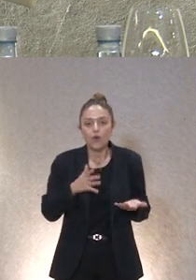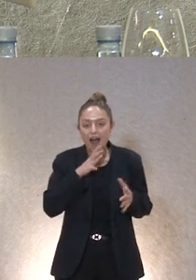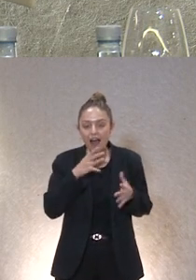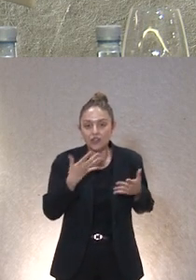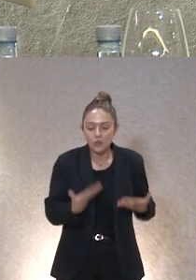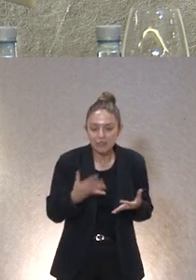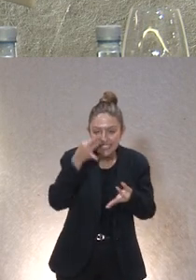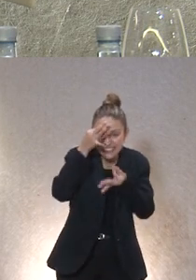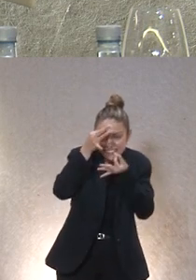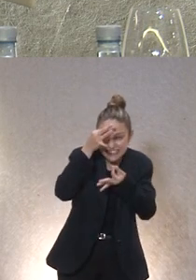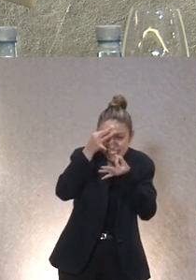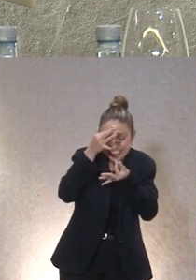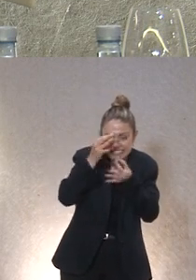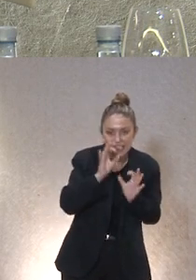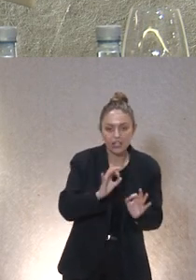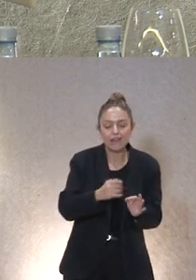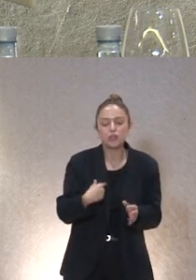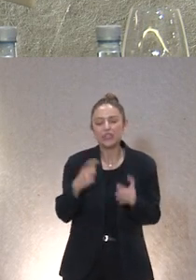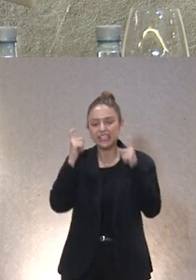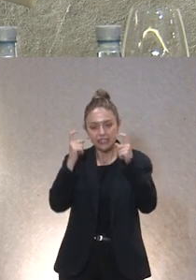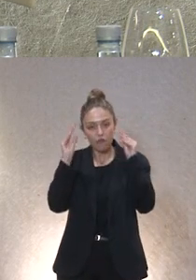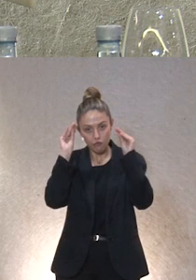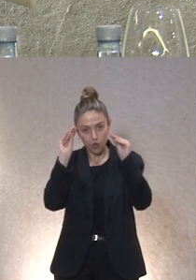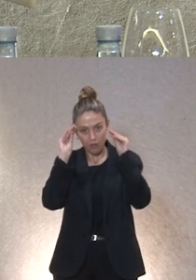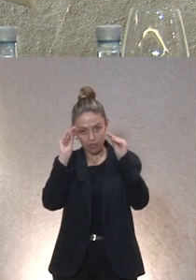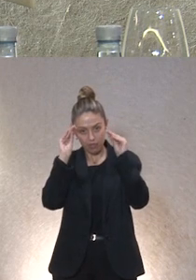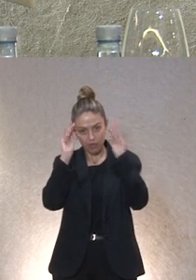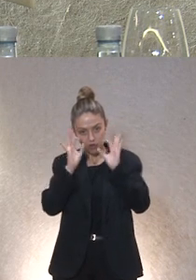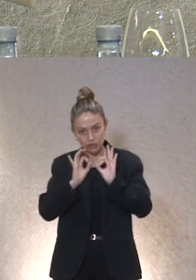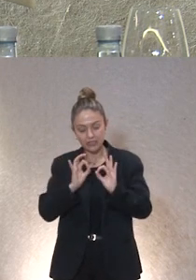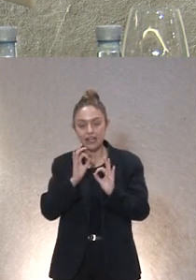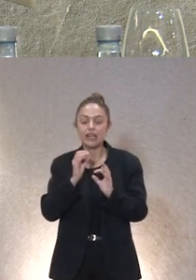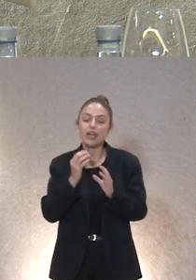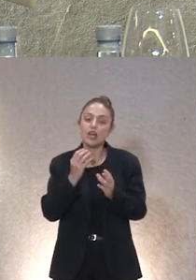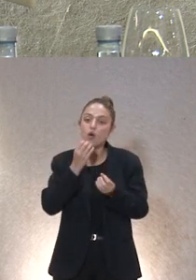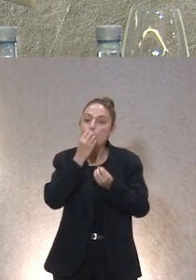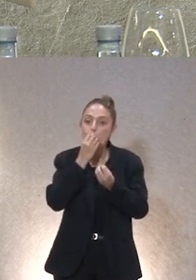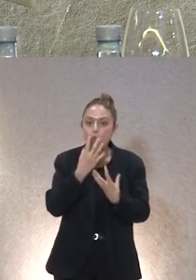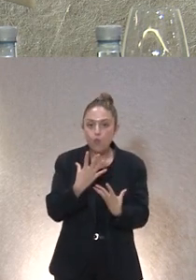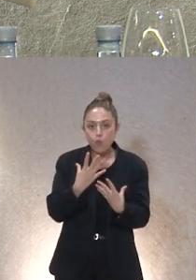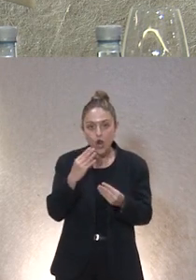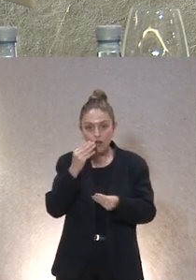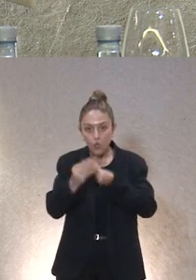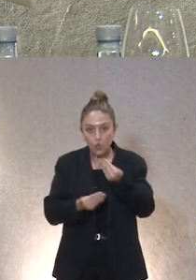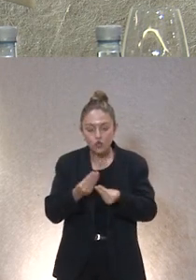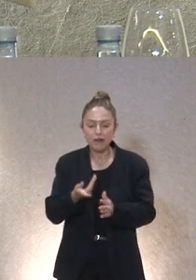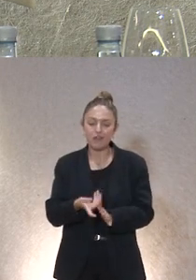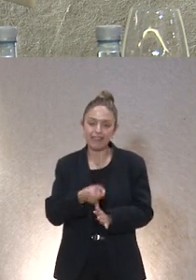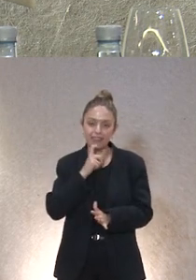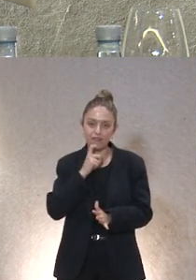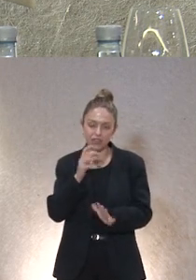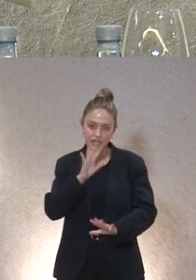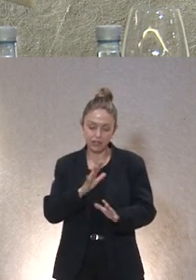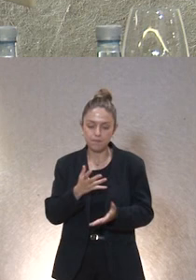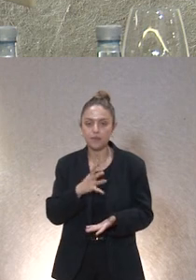específico hemos intentado hacer formaciones de el buen uso pero es complejo porque las